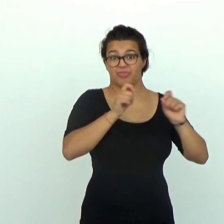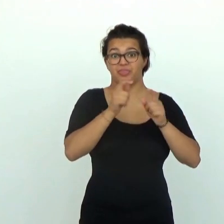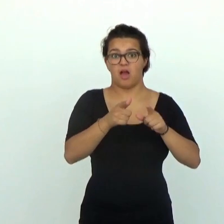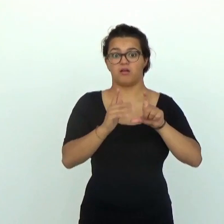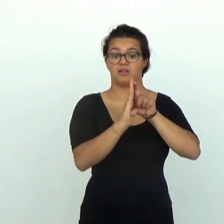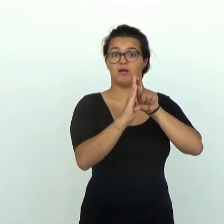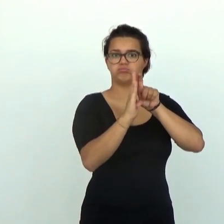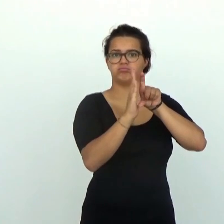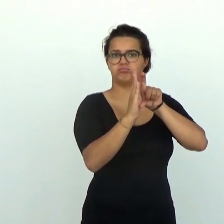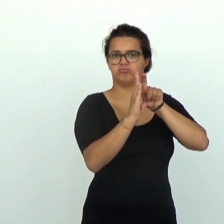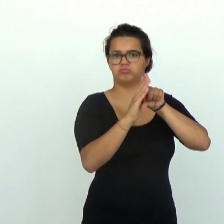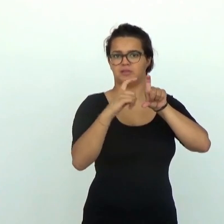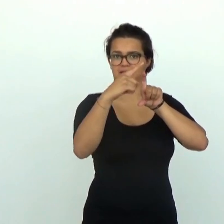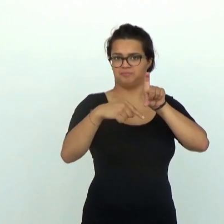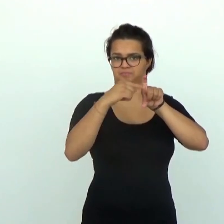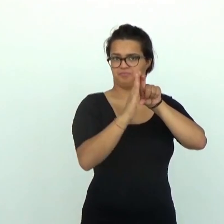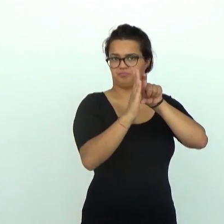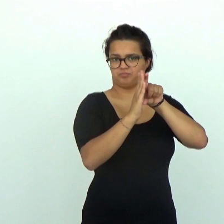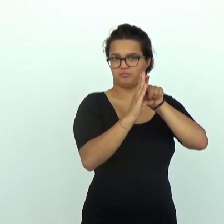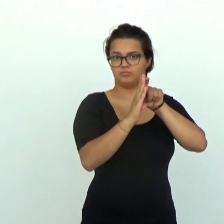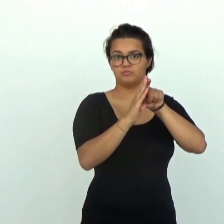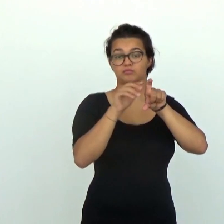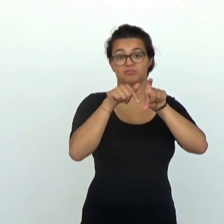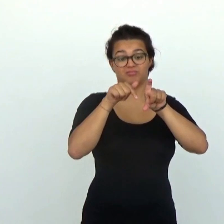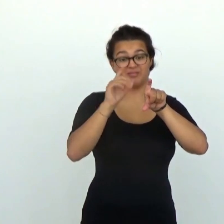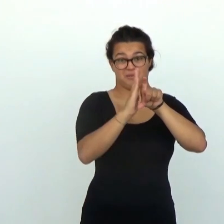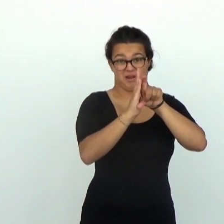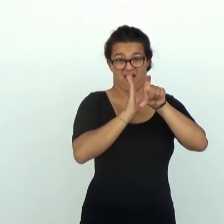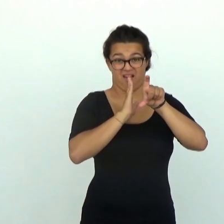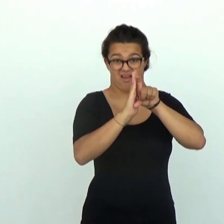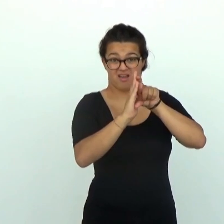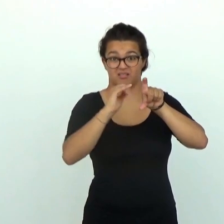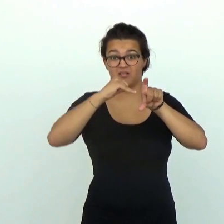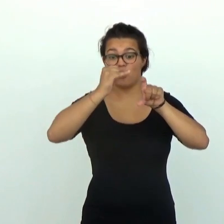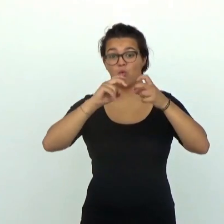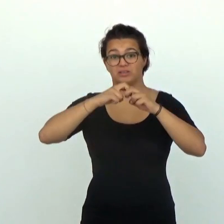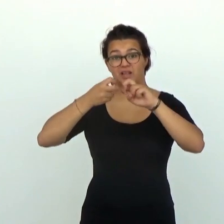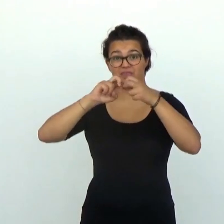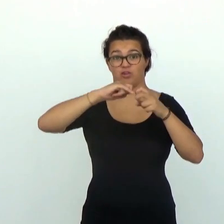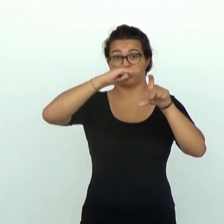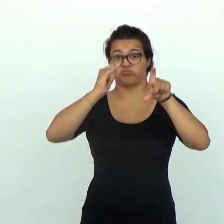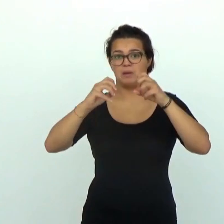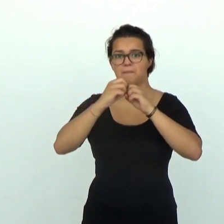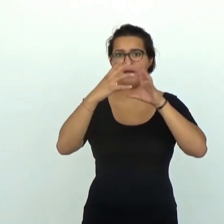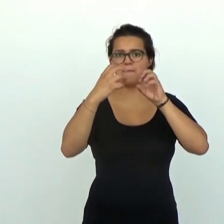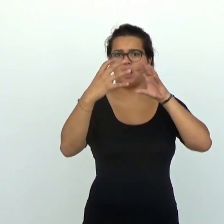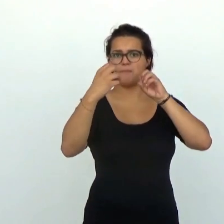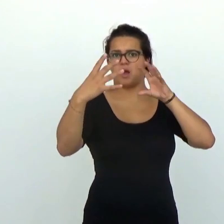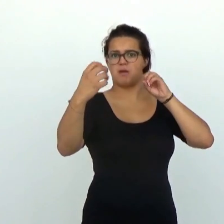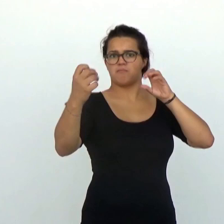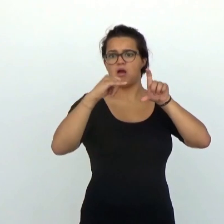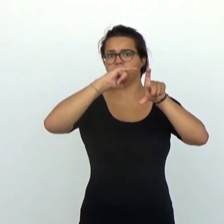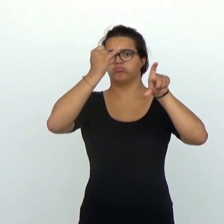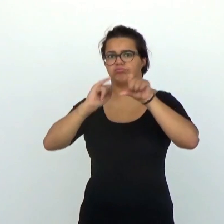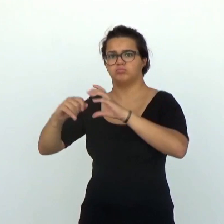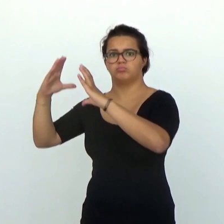limpánica vibre. Esta vibración es amplificada por la cadena de huesecillos del oído medio, que la transmite a la pared del oído interno,